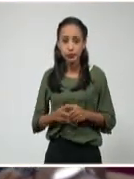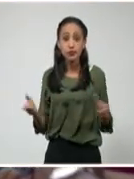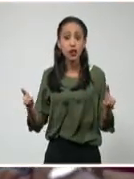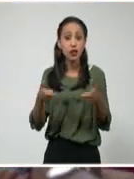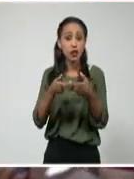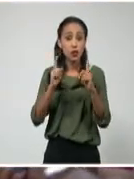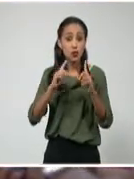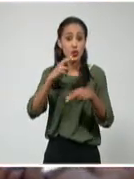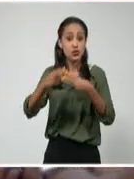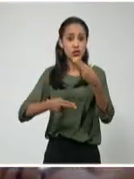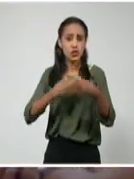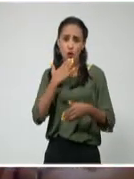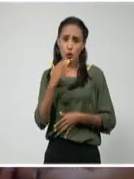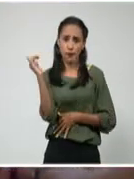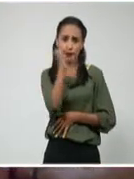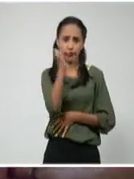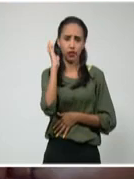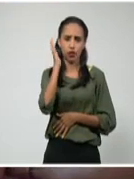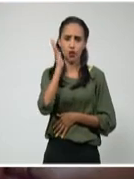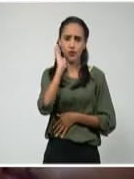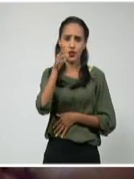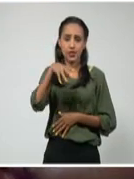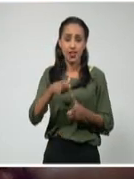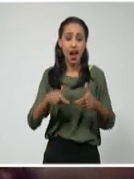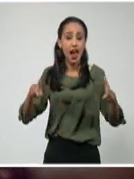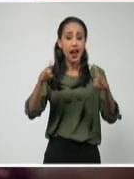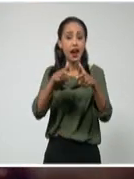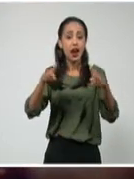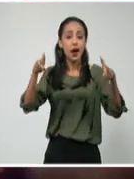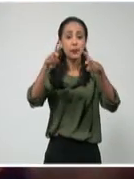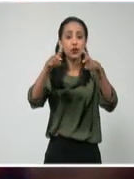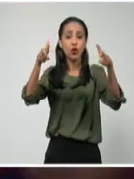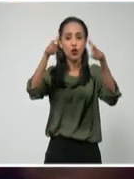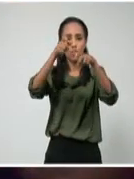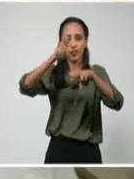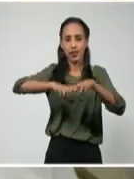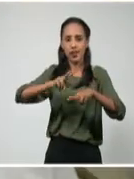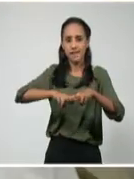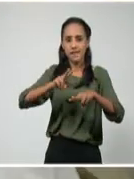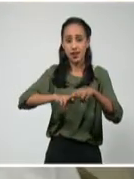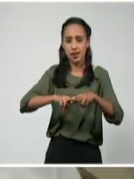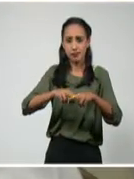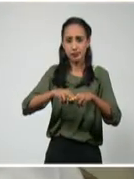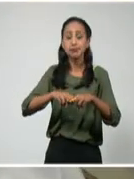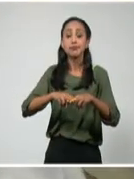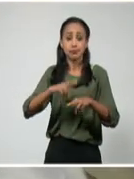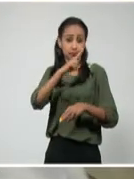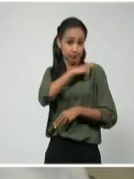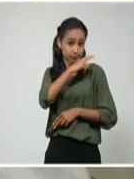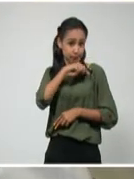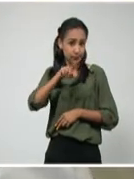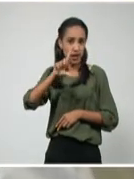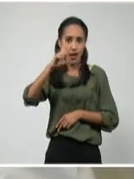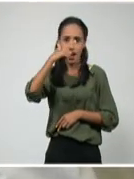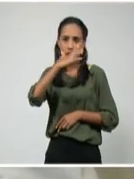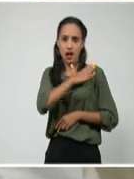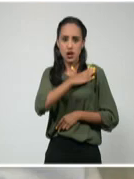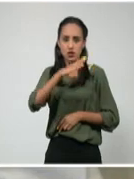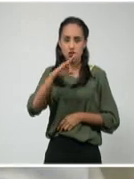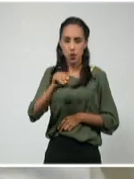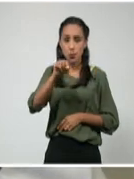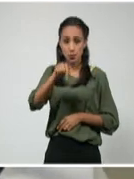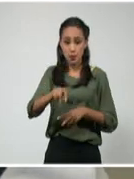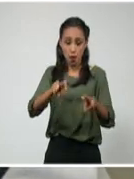desarrolló mediante videoconferencia desde el Capitolio de La Habana. Estuvo presidida por Esteban Lazo Hernández, titular de la Asamblea Nacional del Poder